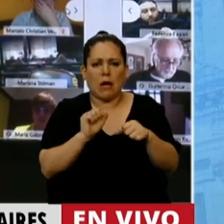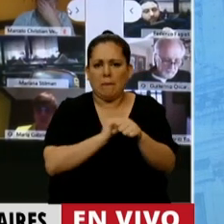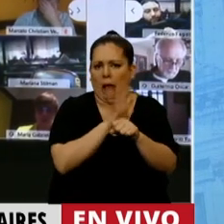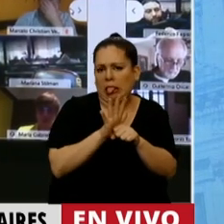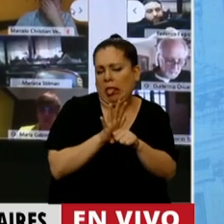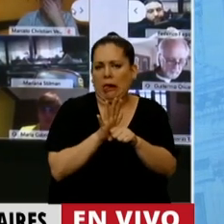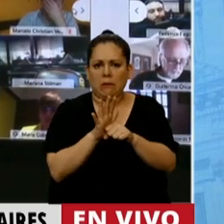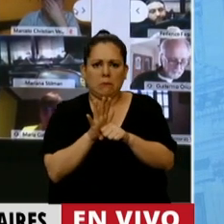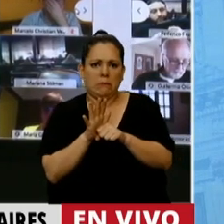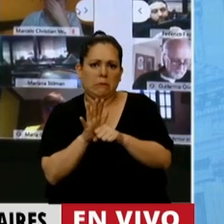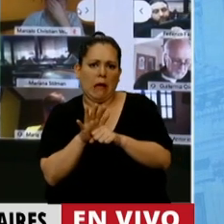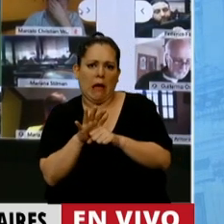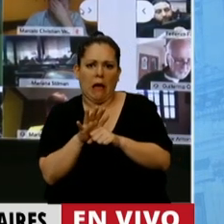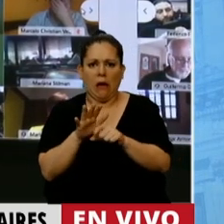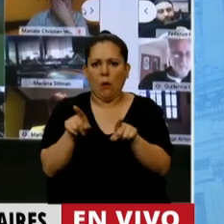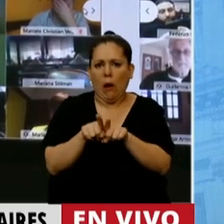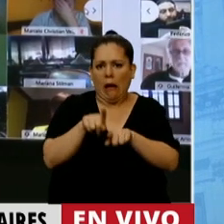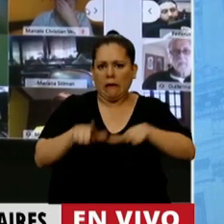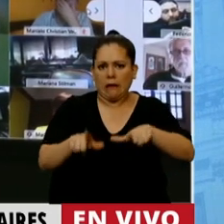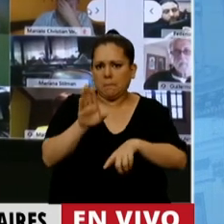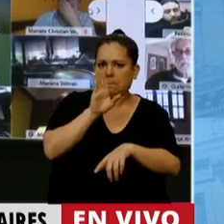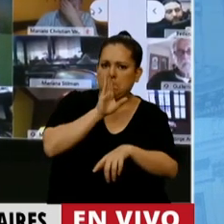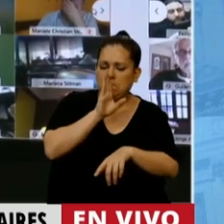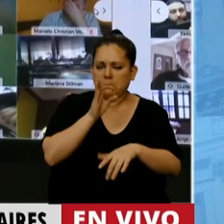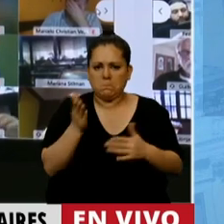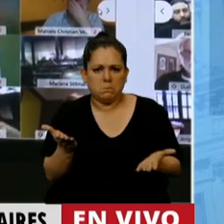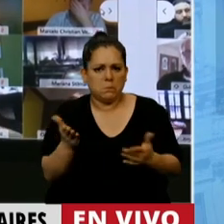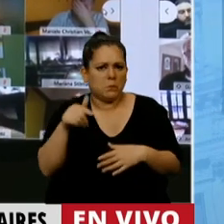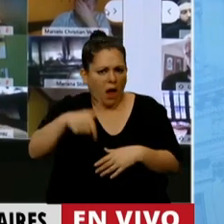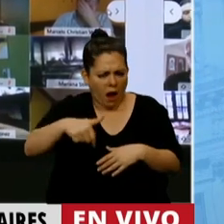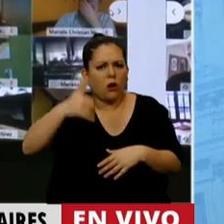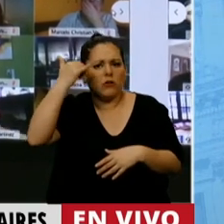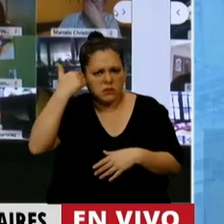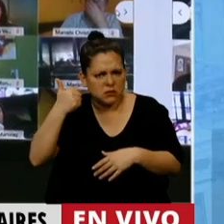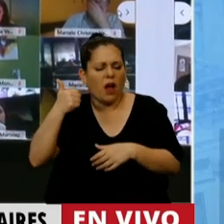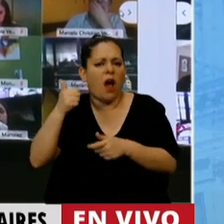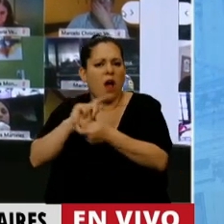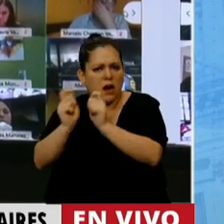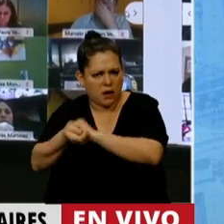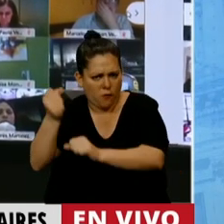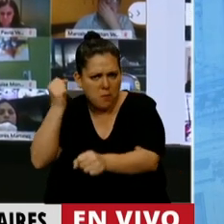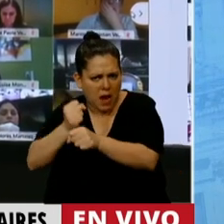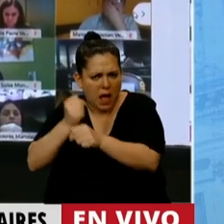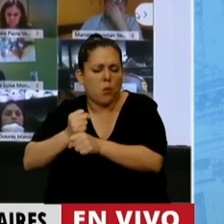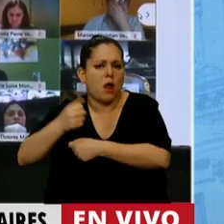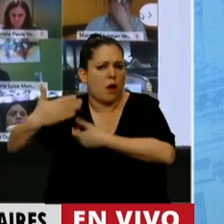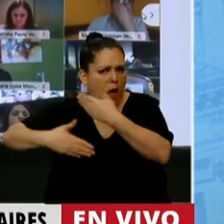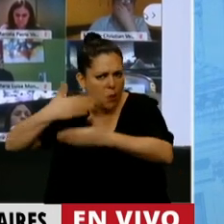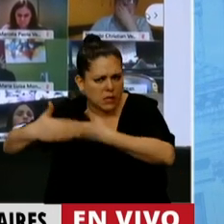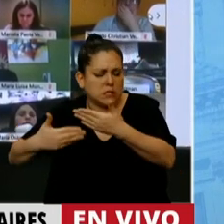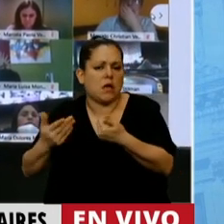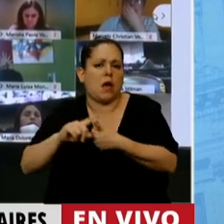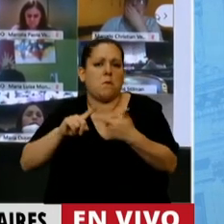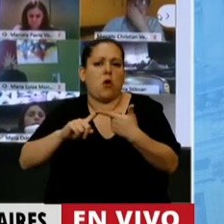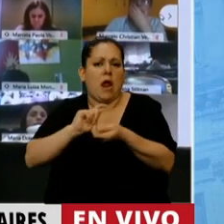se han agudizado todos los ataques? Acá ya hemos hablado del avance de la reforma laboral, del avance de la